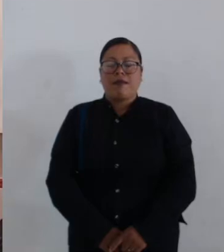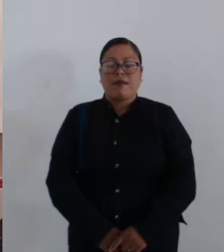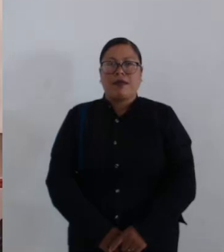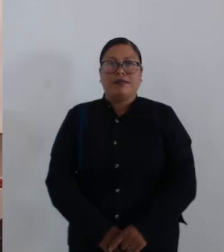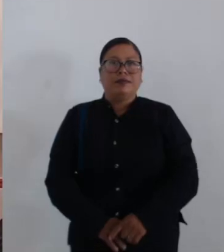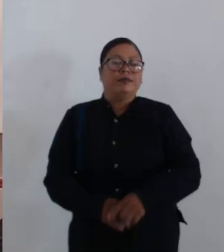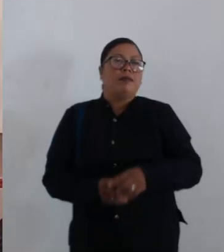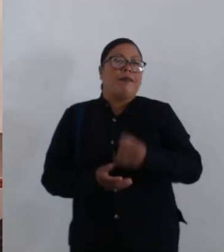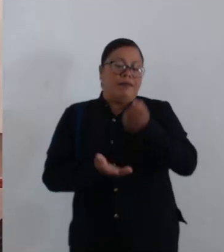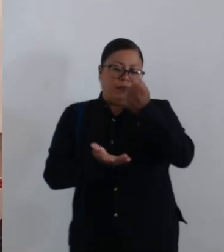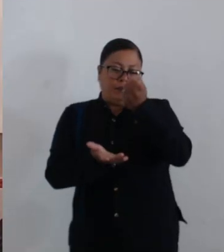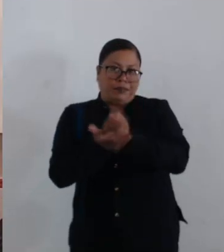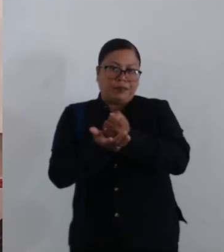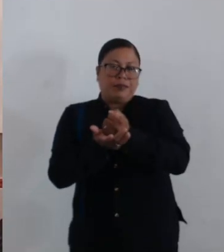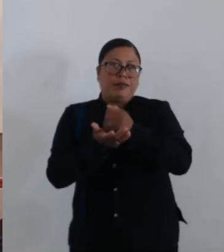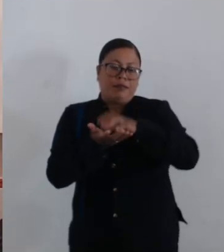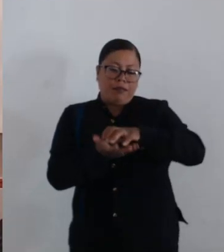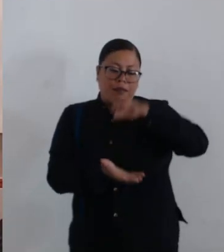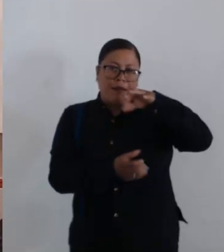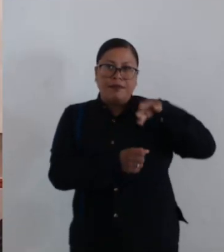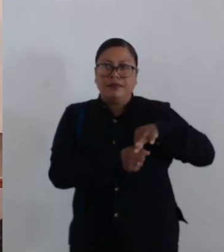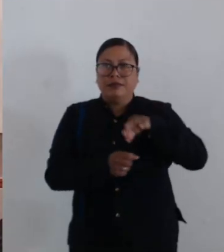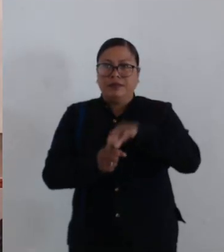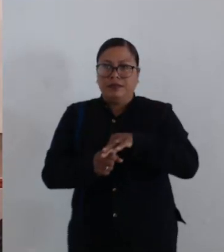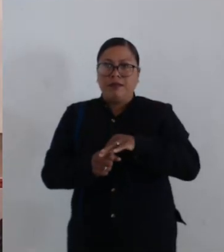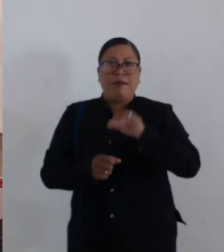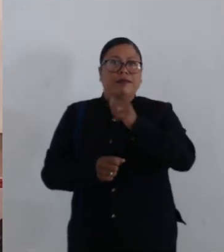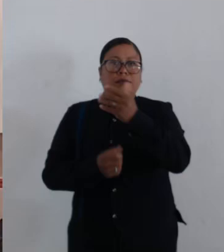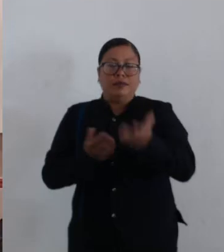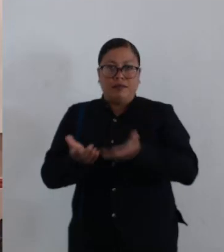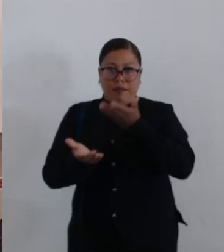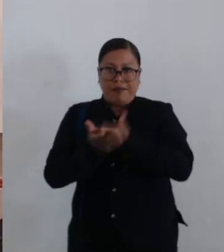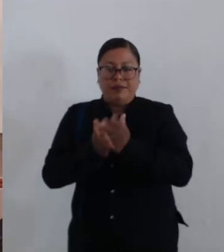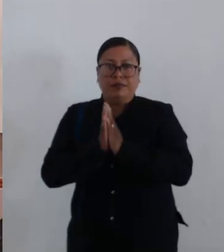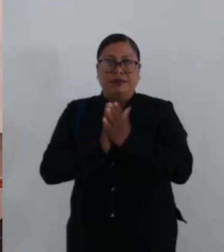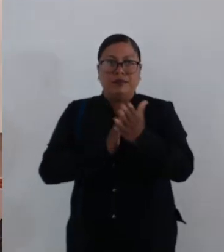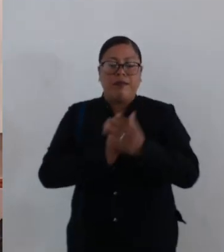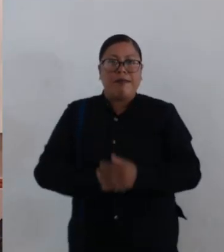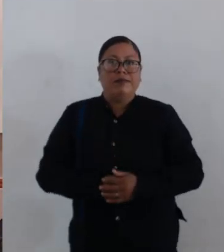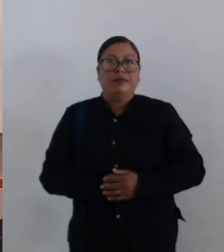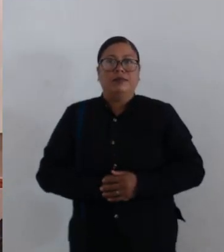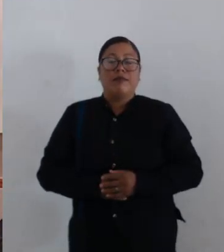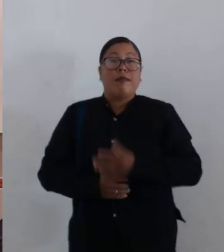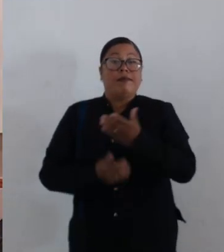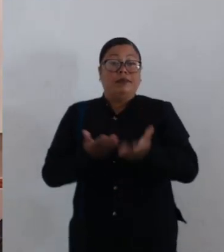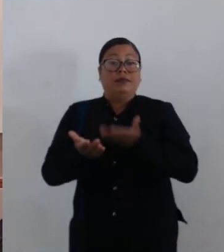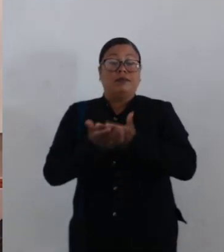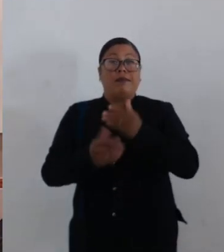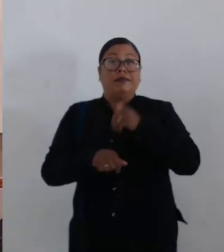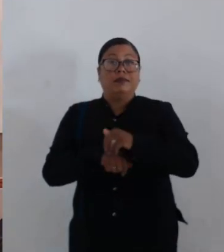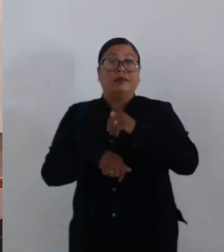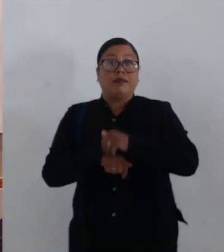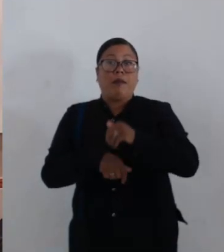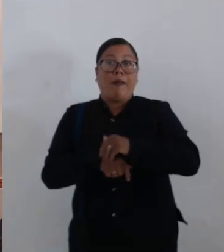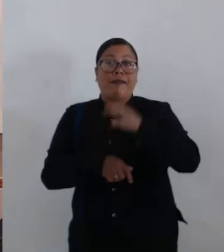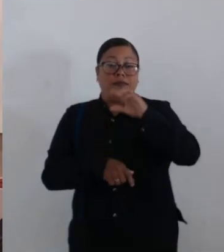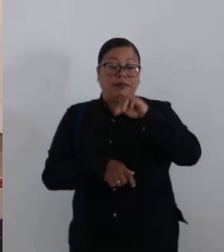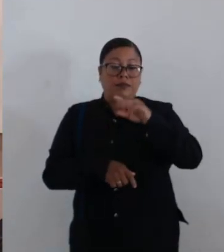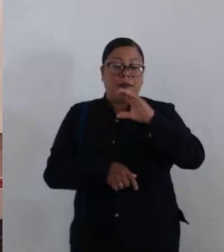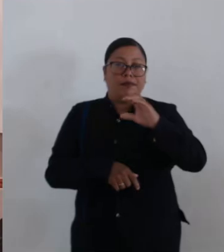Aprobado por unanimidad de los presentes. Gracias, continúe con el siguiente dictamen. Con su permiso, se da cuenta con el dictamen con números